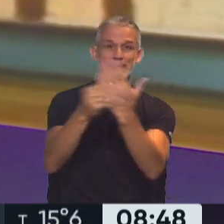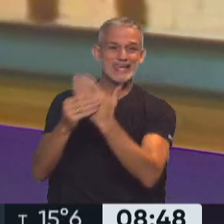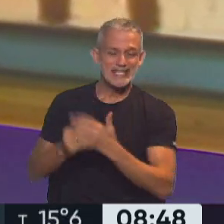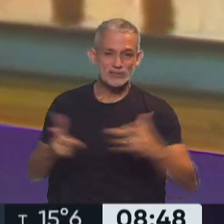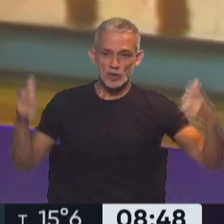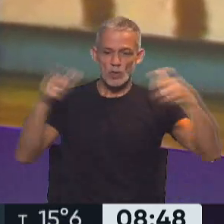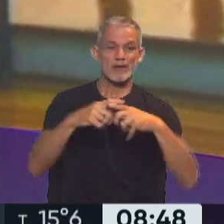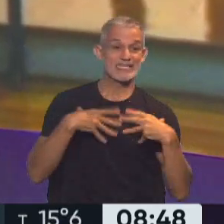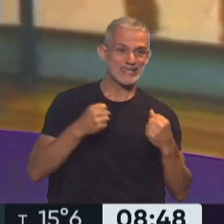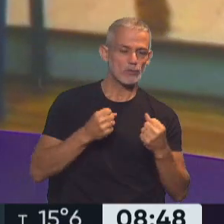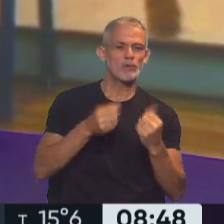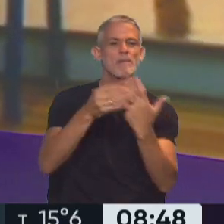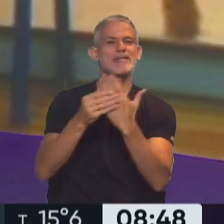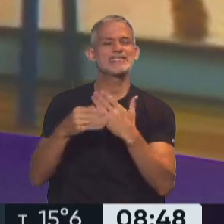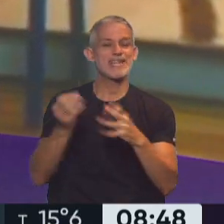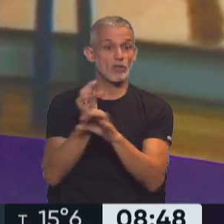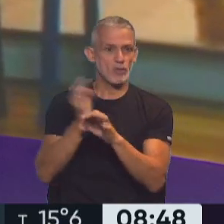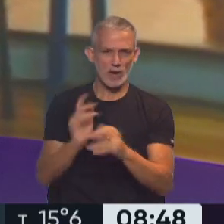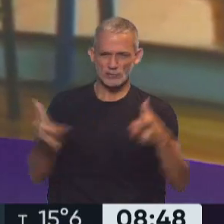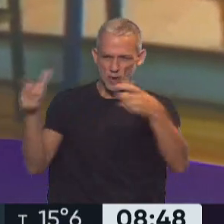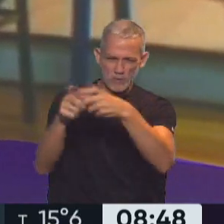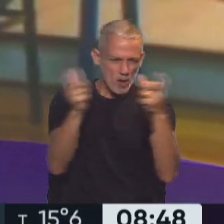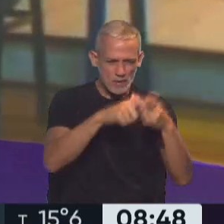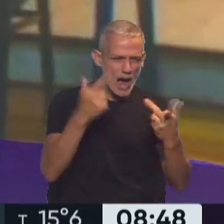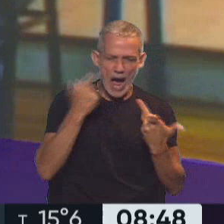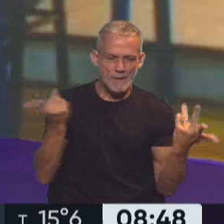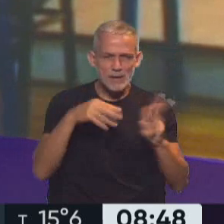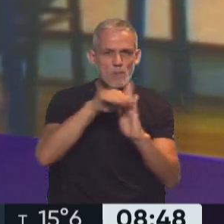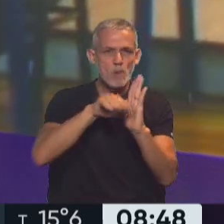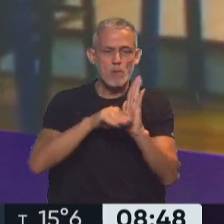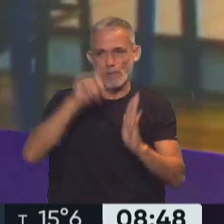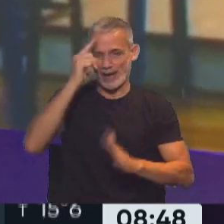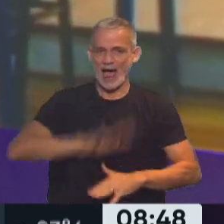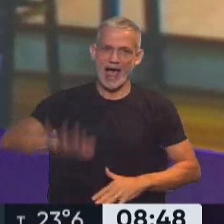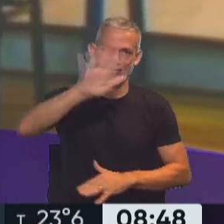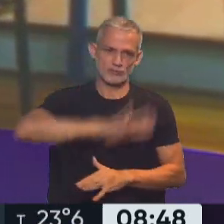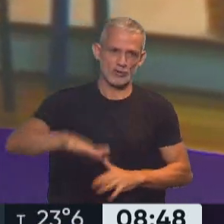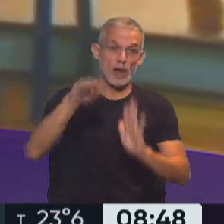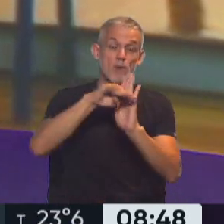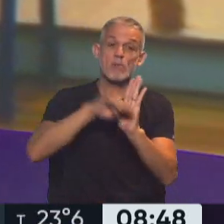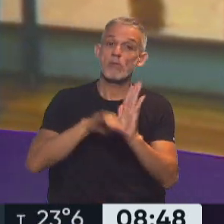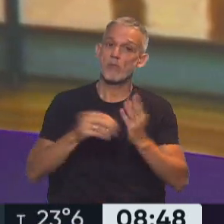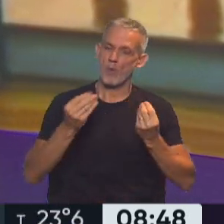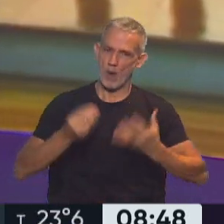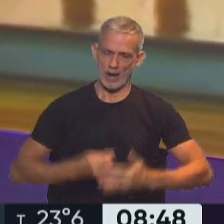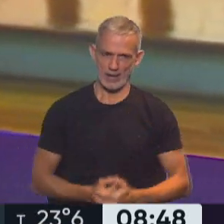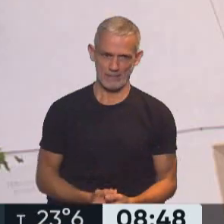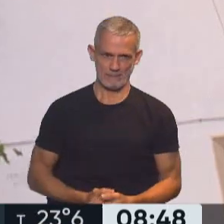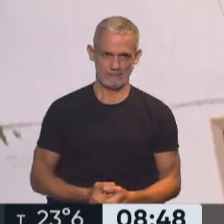de Salud y también del Consejo Federal de Educación para definir a nivel nacional los protocolos anti-COVID.